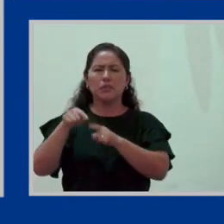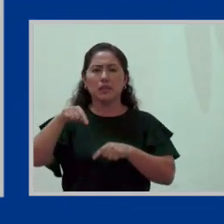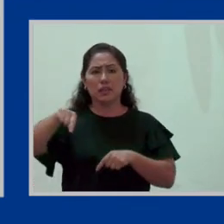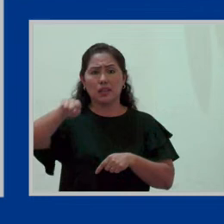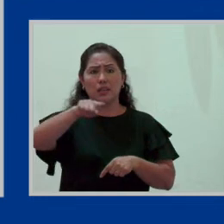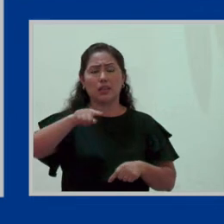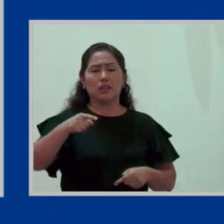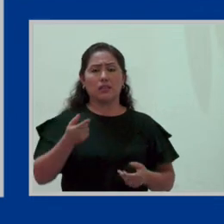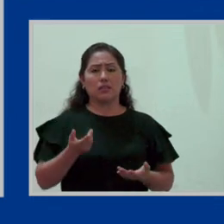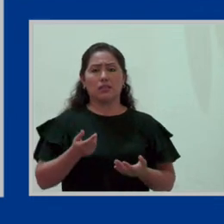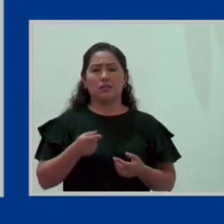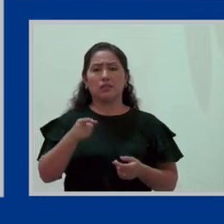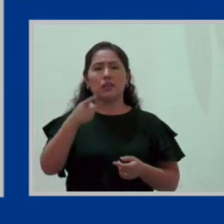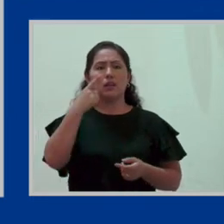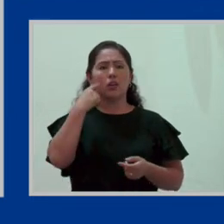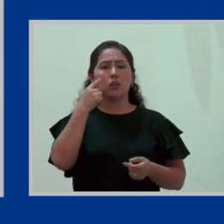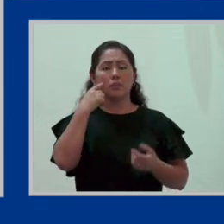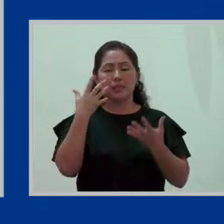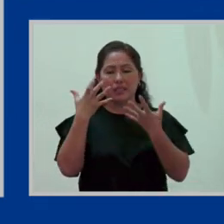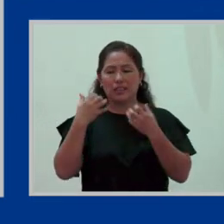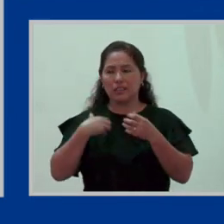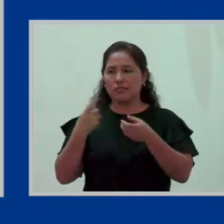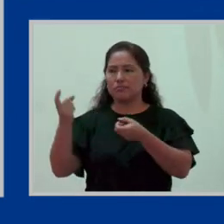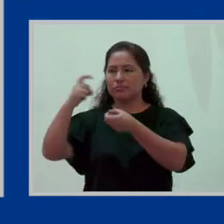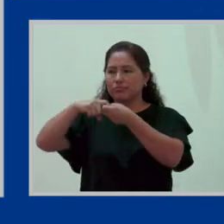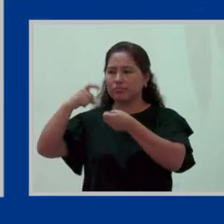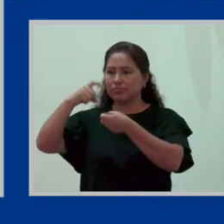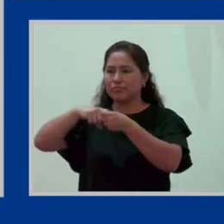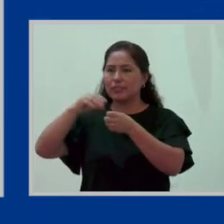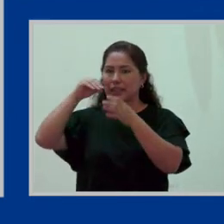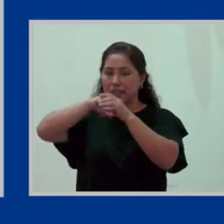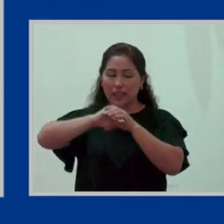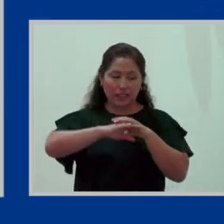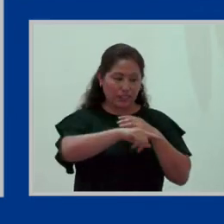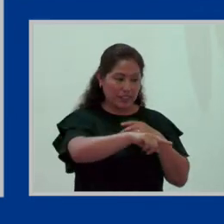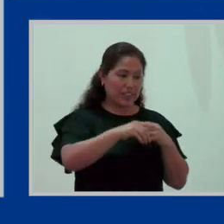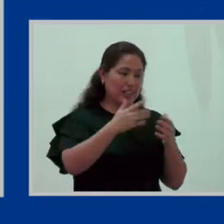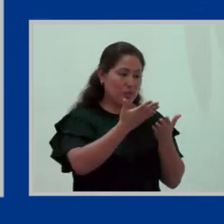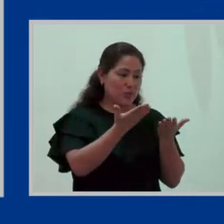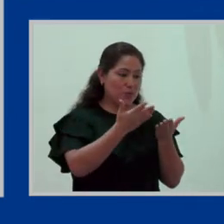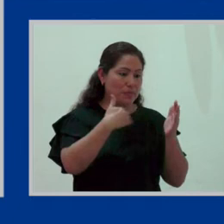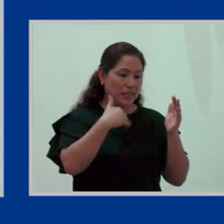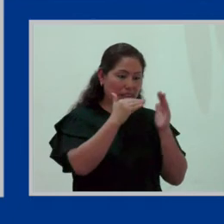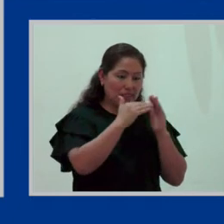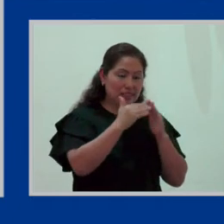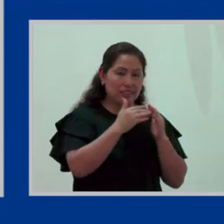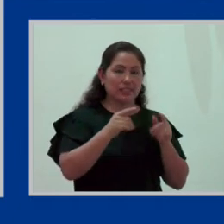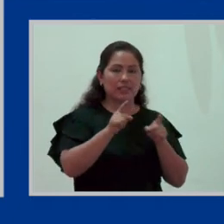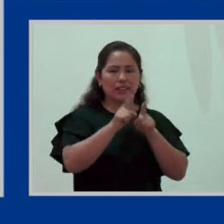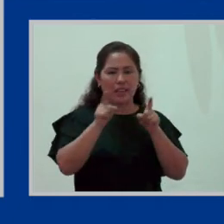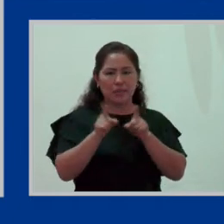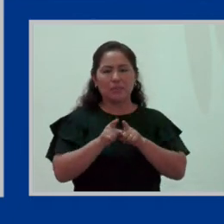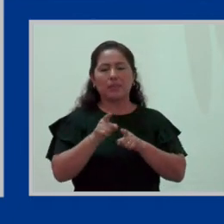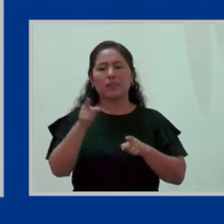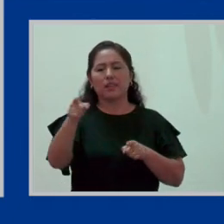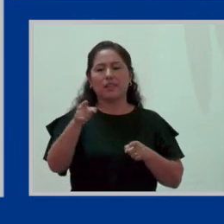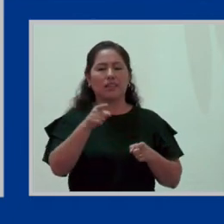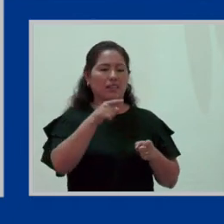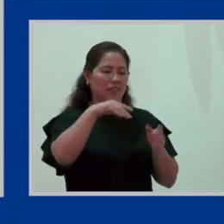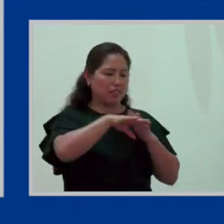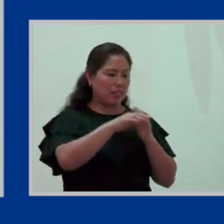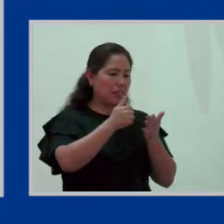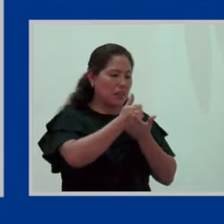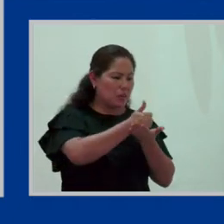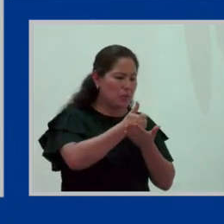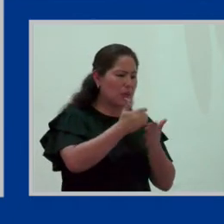comentaba el caso, los hombres que quieren participar más activamente en su casa también enfrentan discriminación por